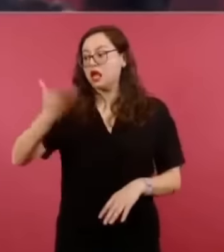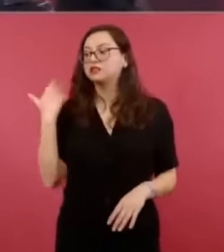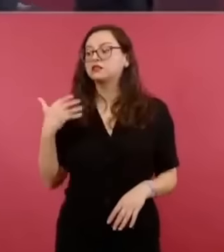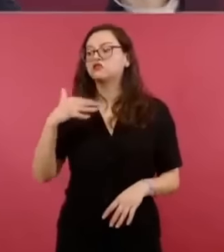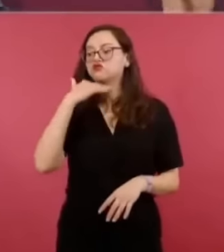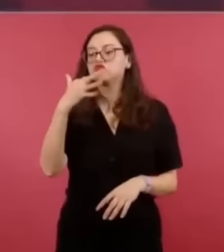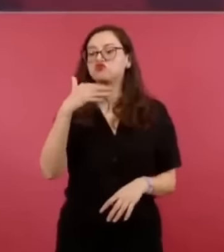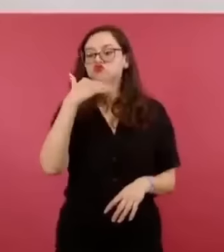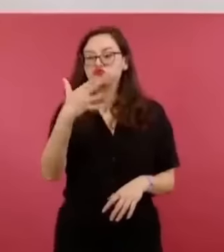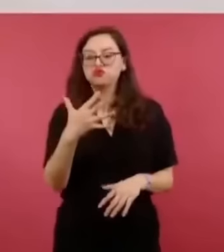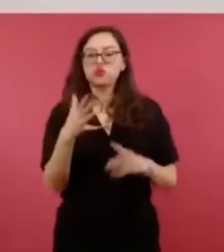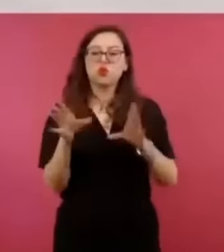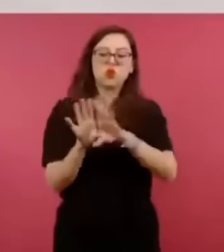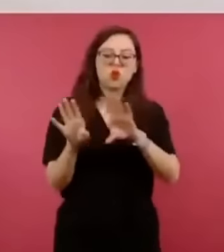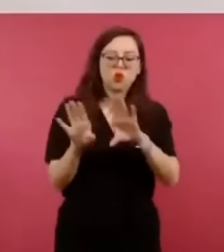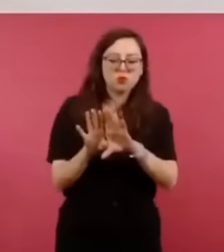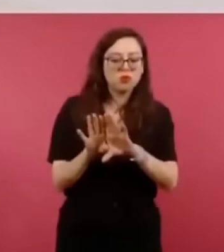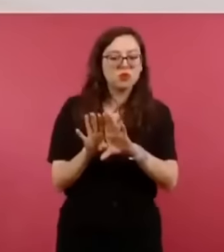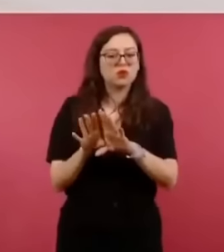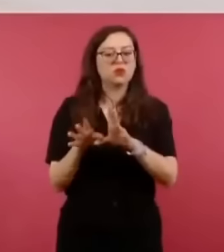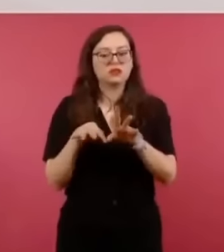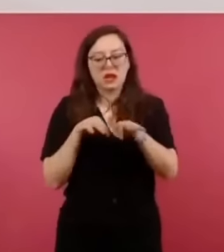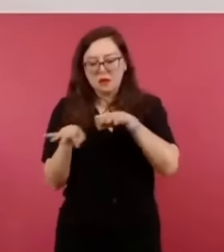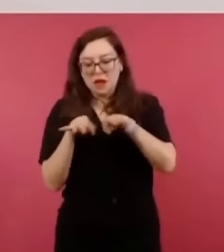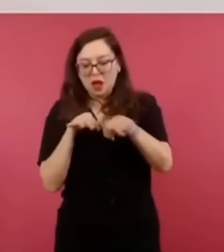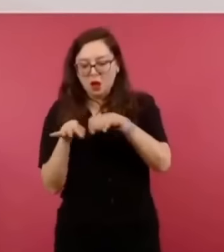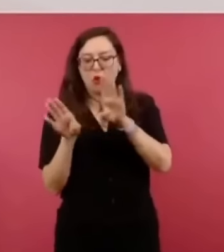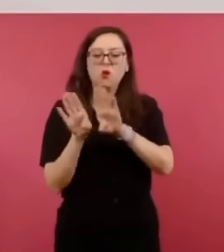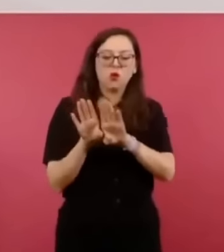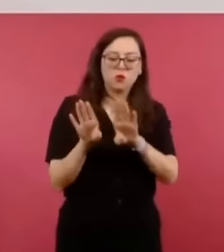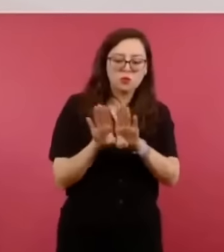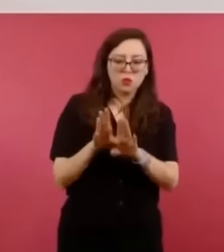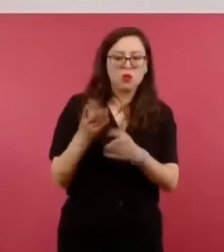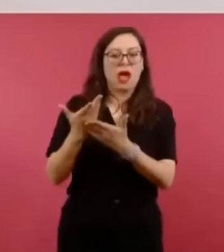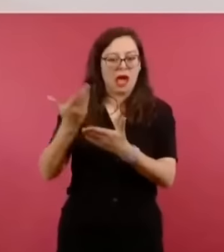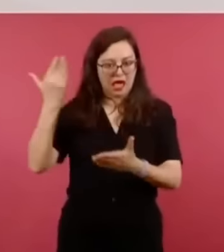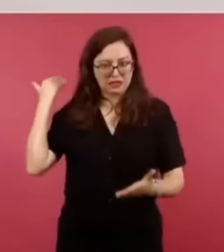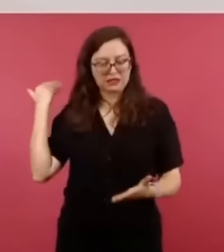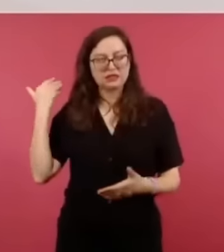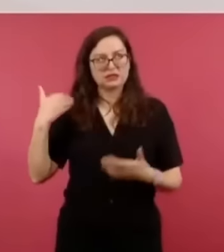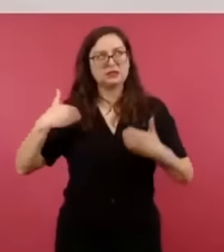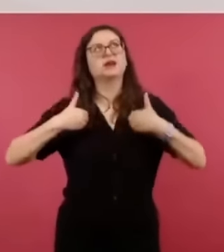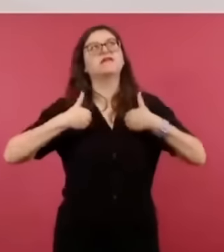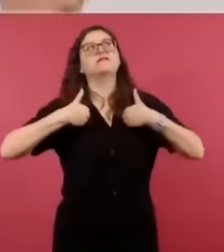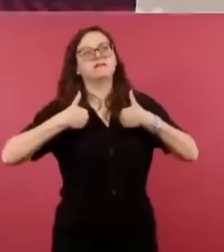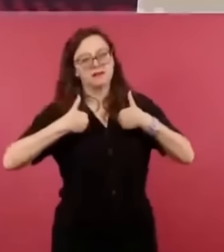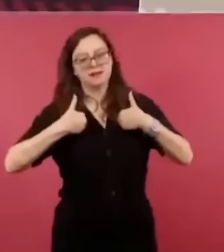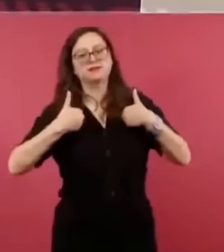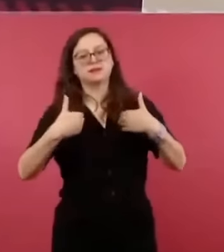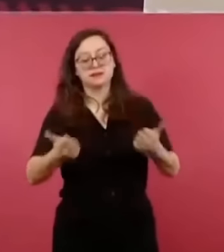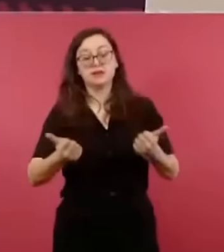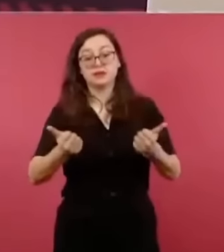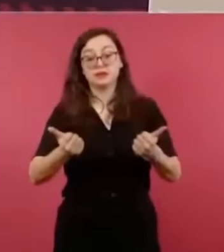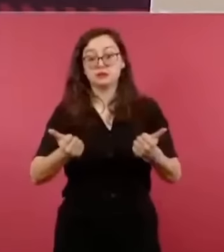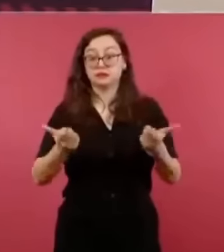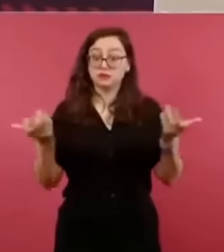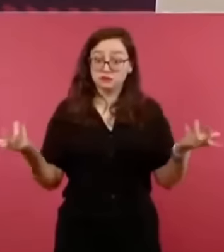para prevenir,